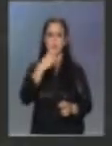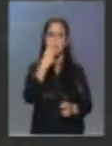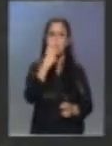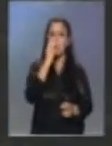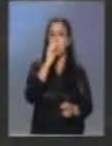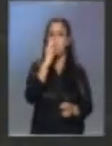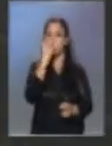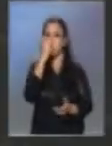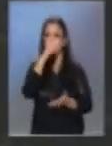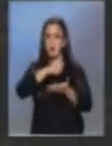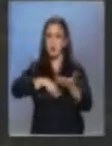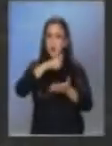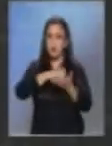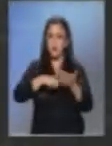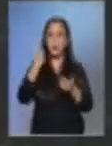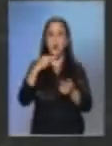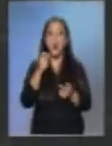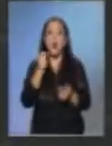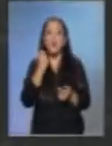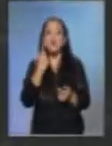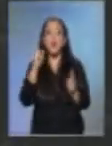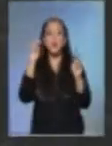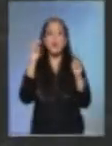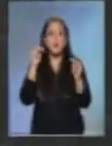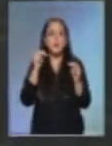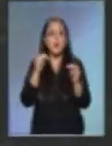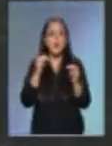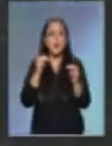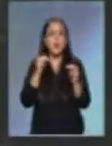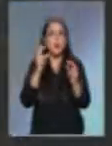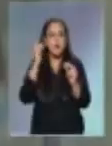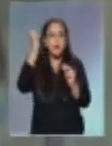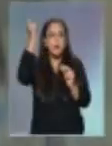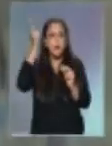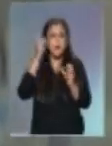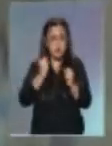¿Cuál es la ciencia detrás de este invento? ¿Es posible masificarlo?